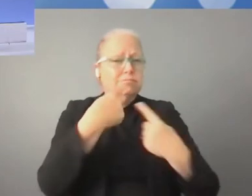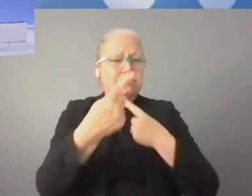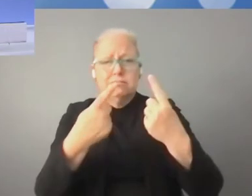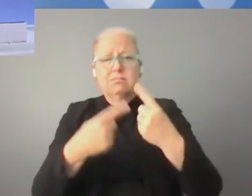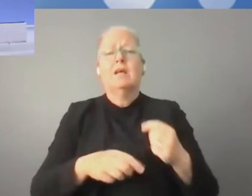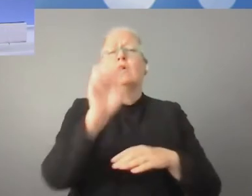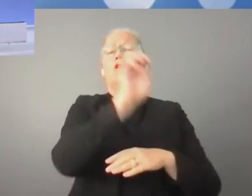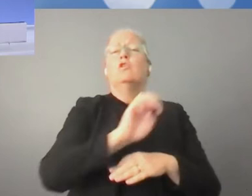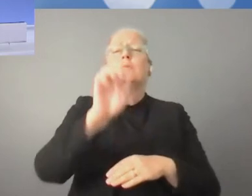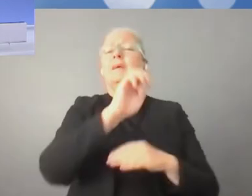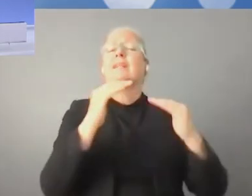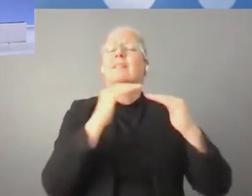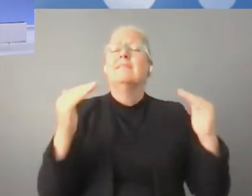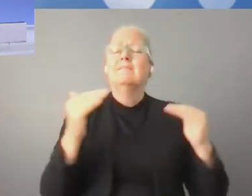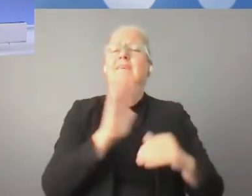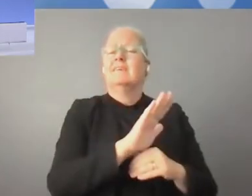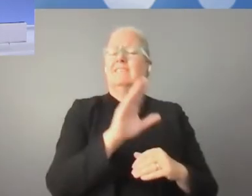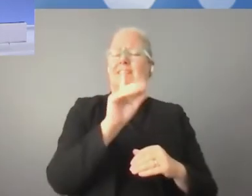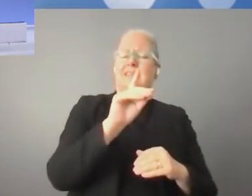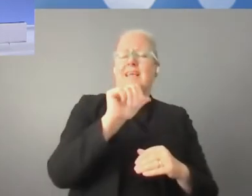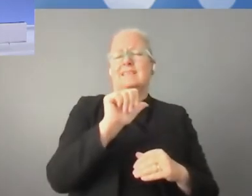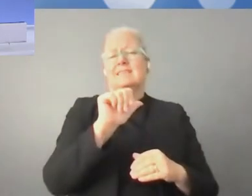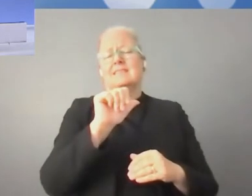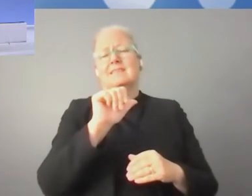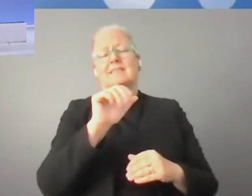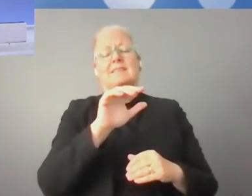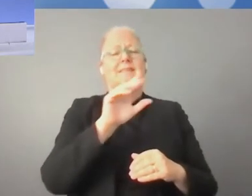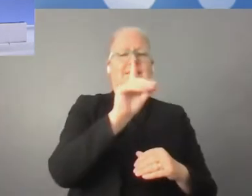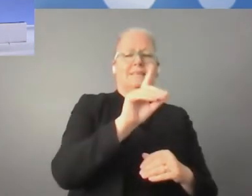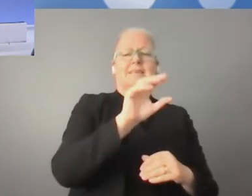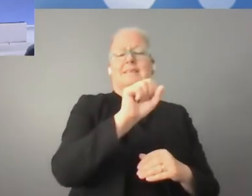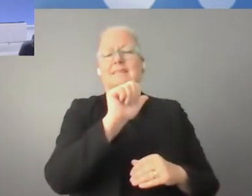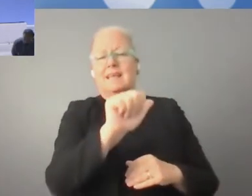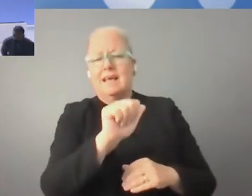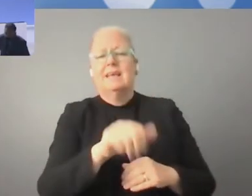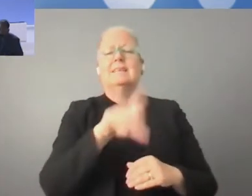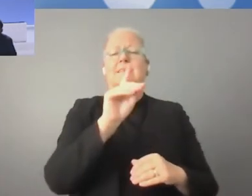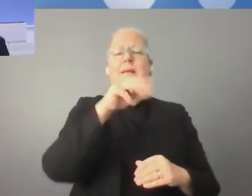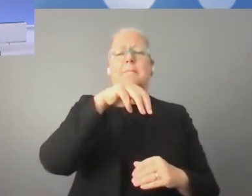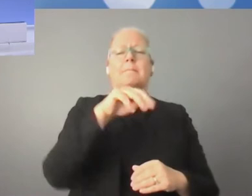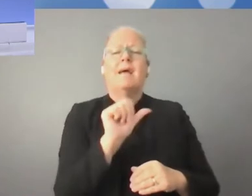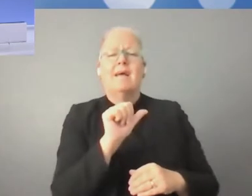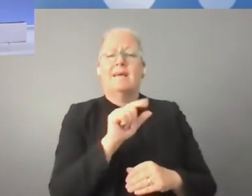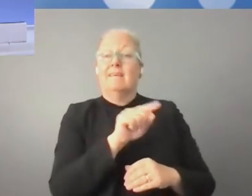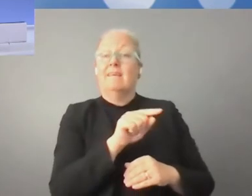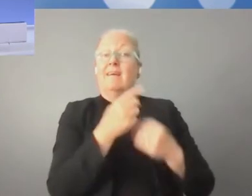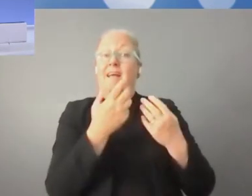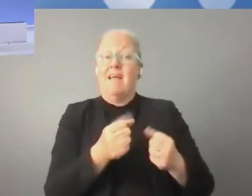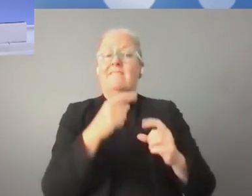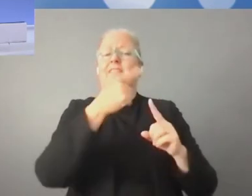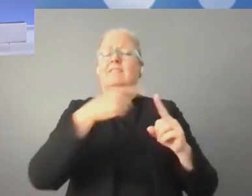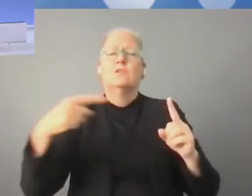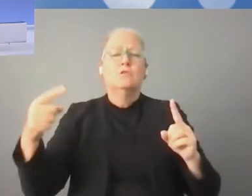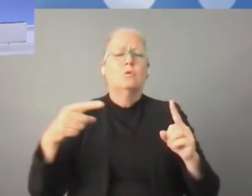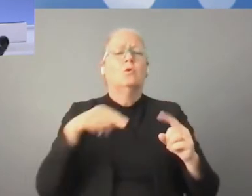nuevas regulaciones. Hablaremos de esto a nivel europeo. Tenemos proyectos de nuevos reglamentos